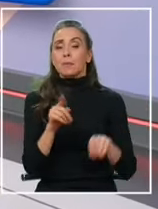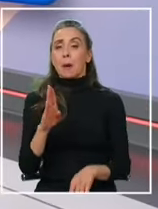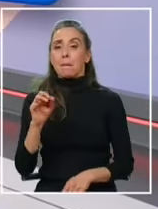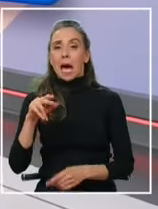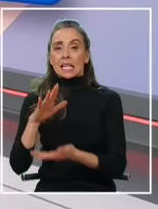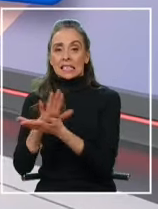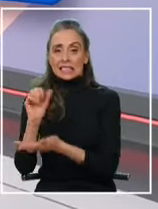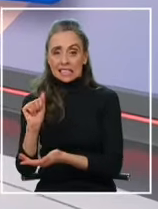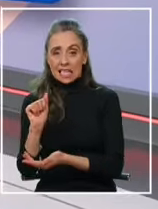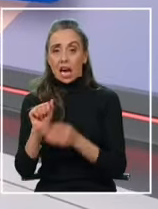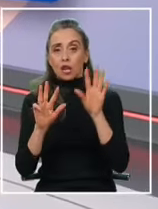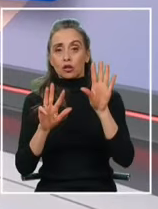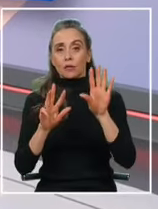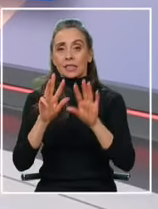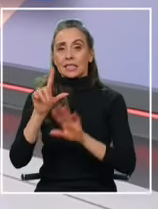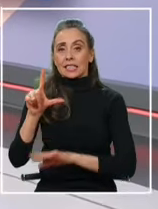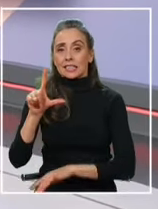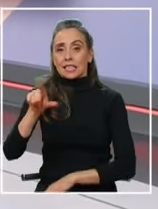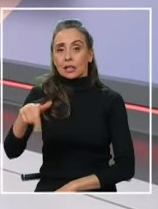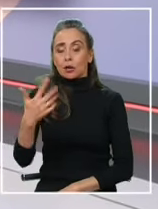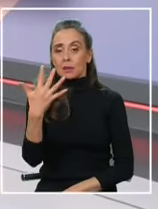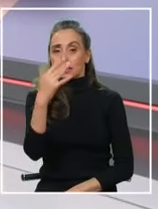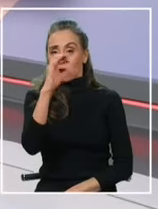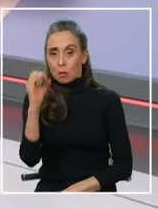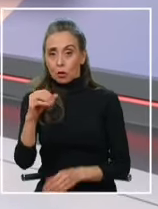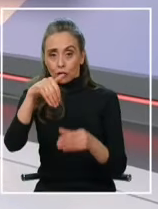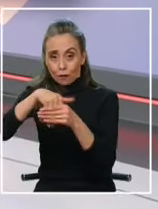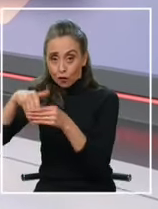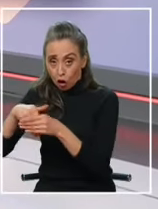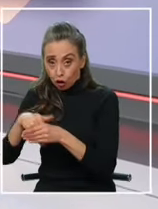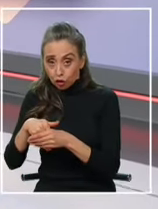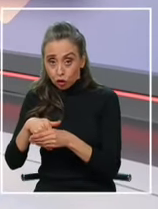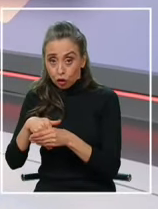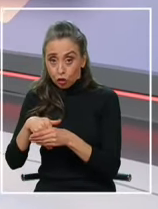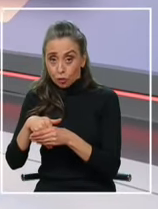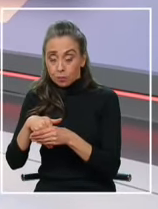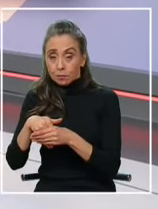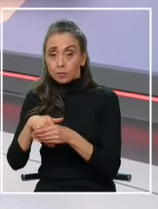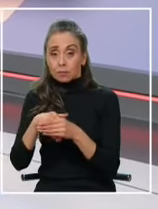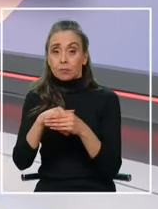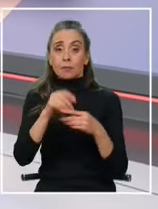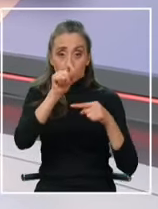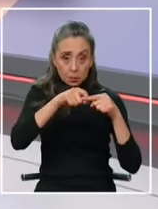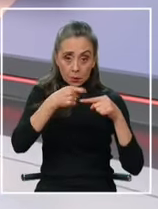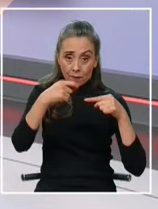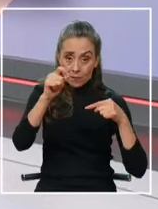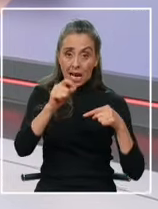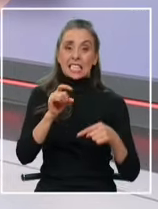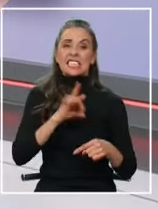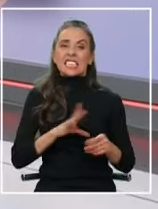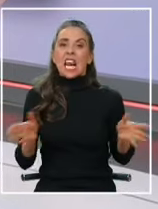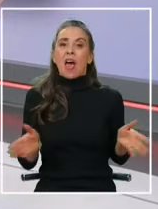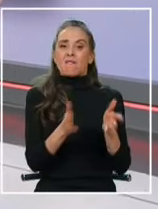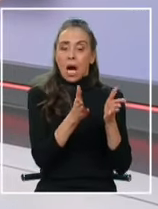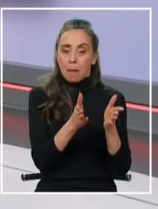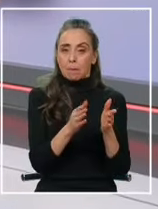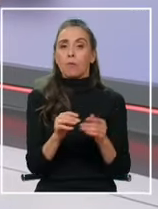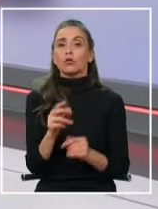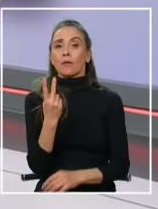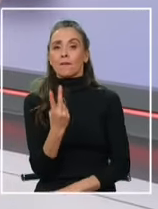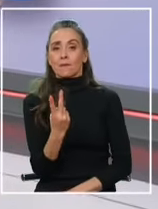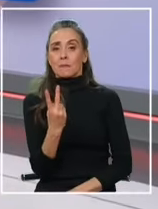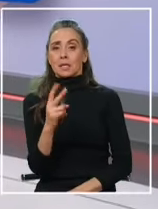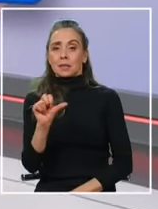barnestea, un 97,5% de votos válidos fue para Chile Vamos, mientras que